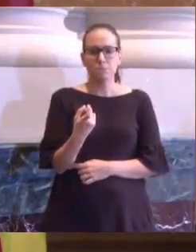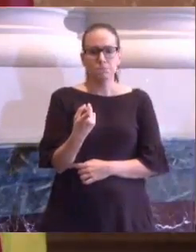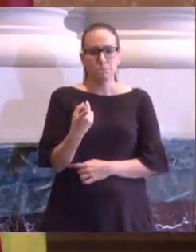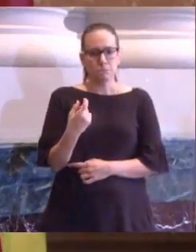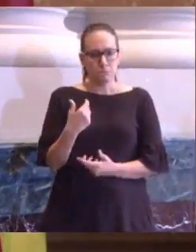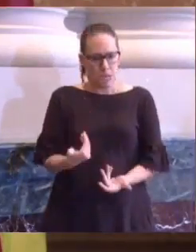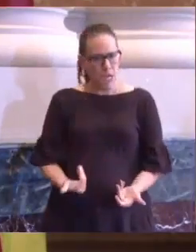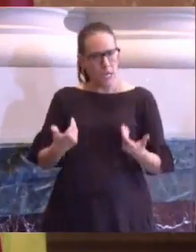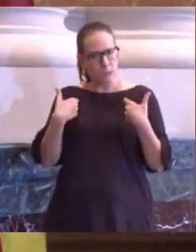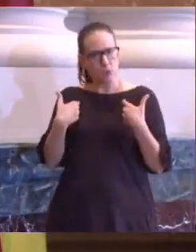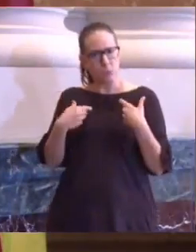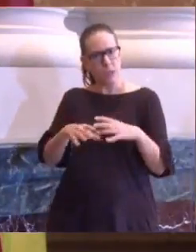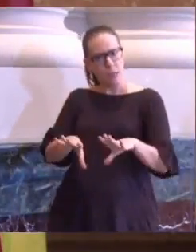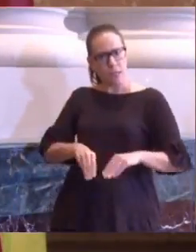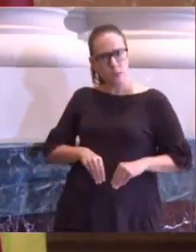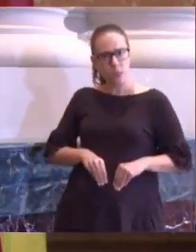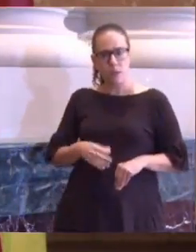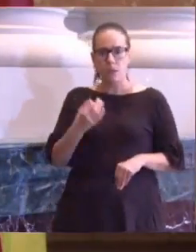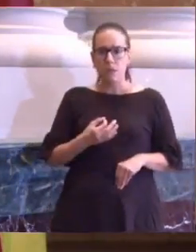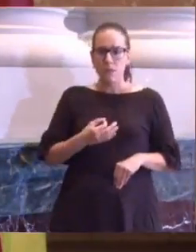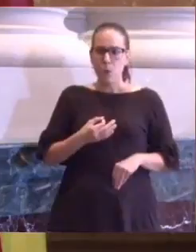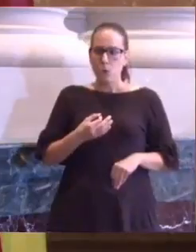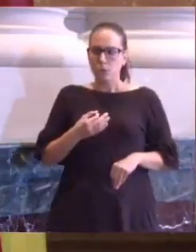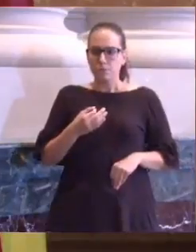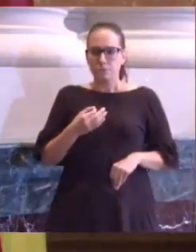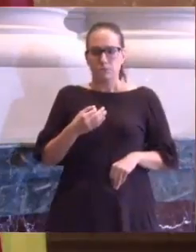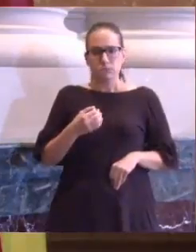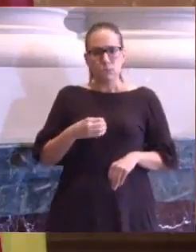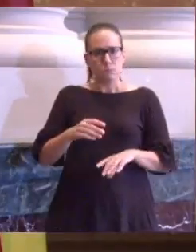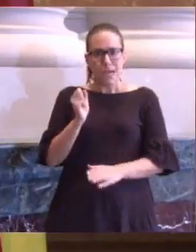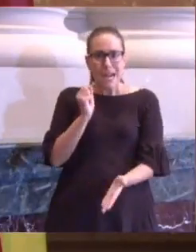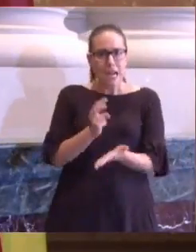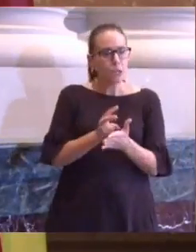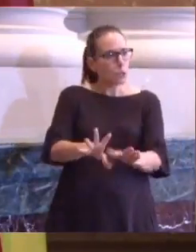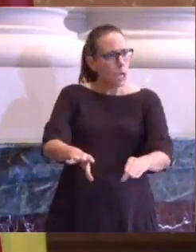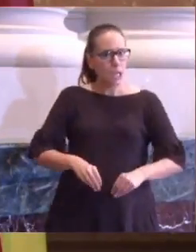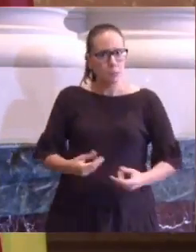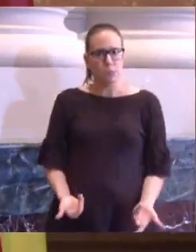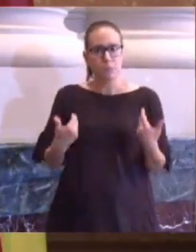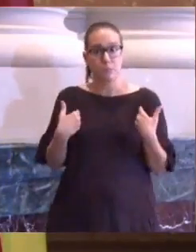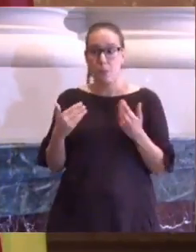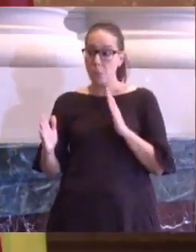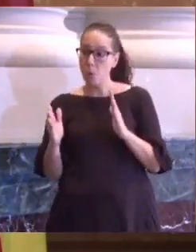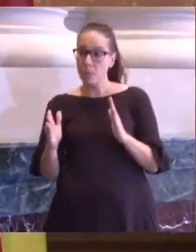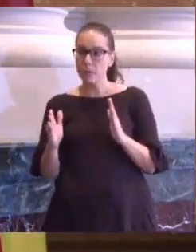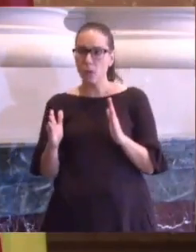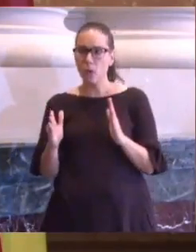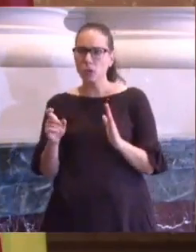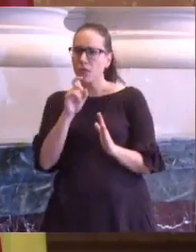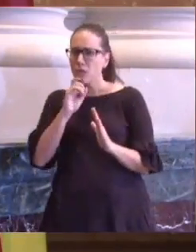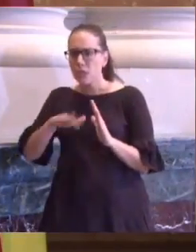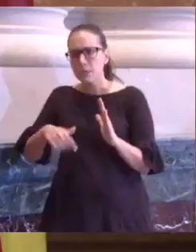responsabilidad y dar un paso al frente aceptando retos que, en otros momentos menos difíciles, he eludido.